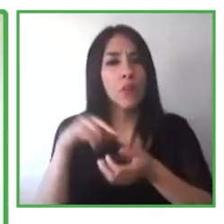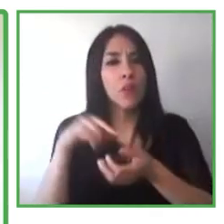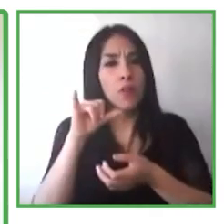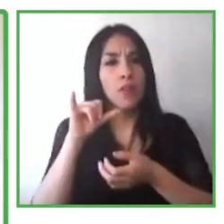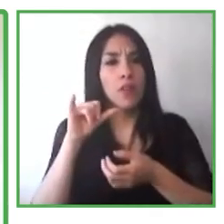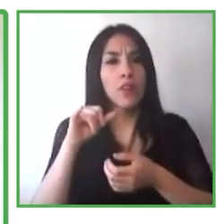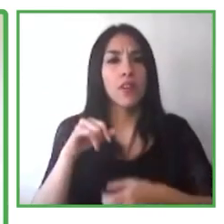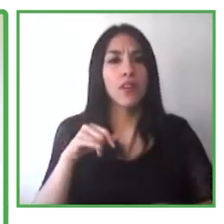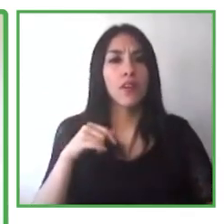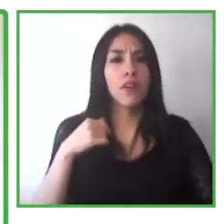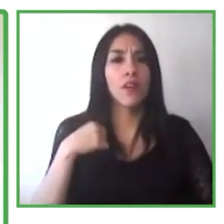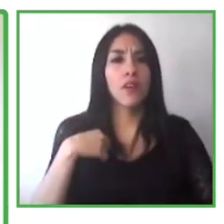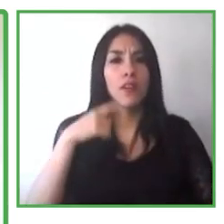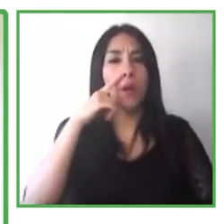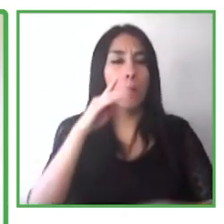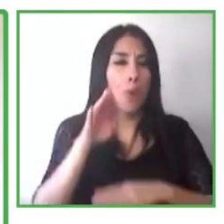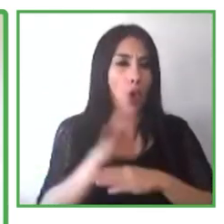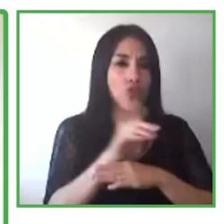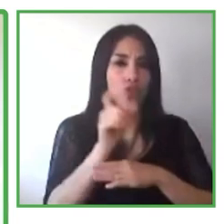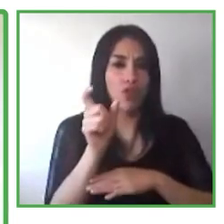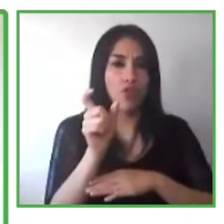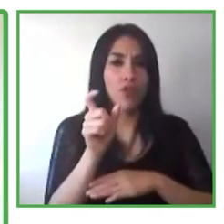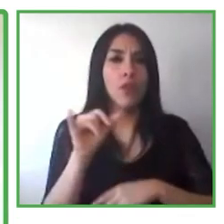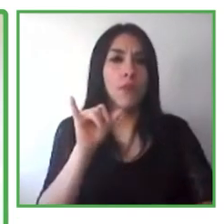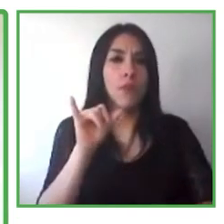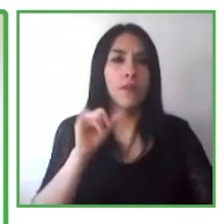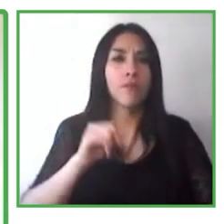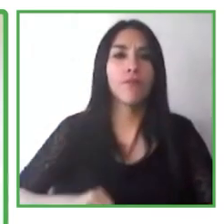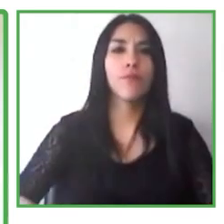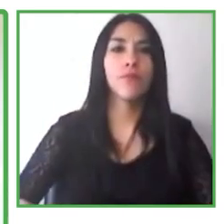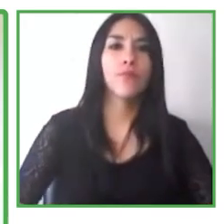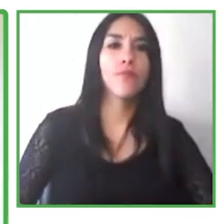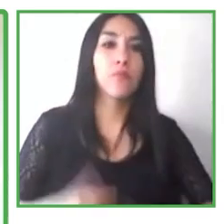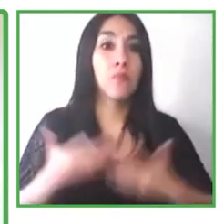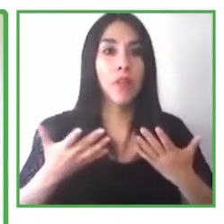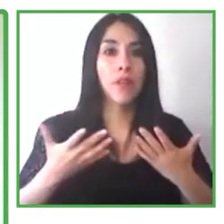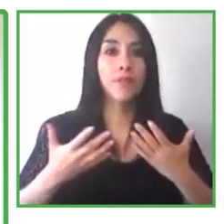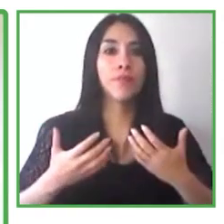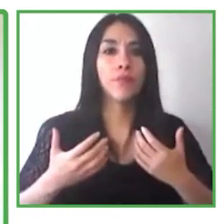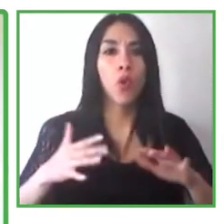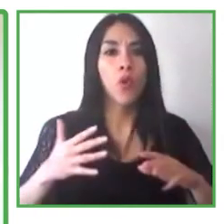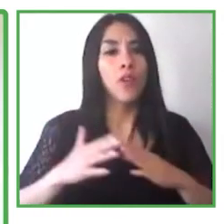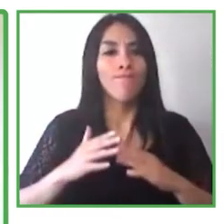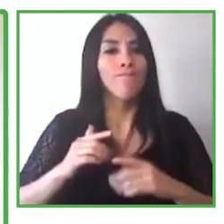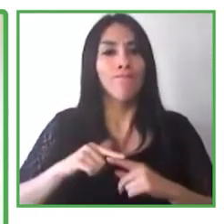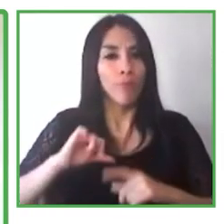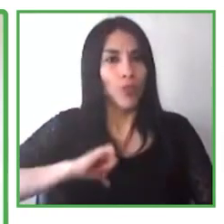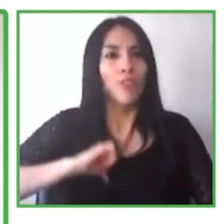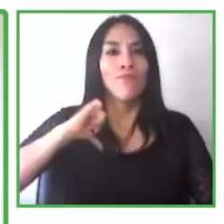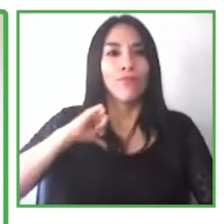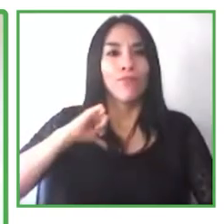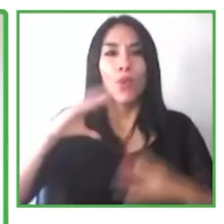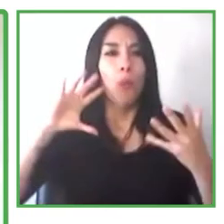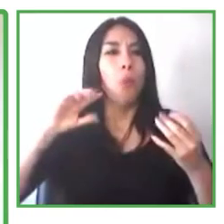que es también con los distintos voluntarios neurodivergentes de todo el mundo, las personas con autismo y otros tipos